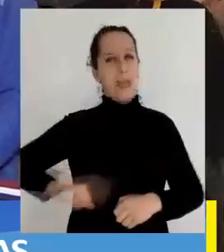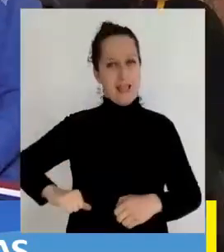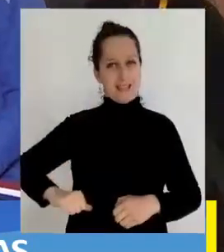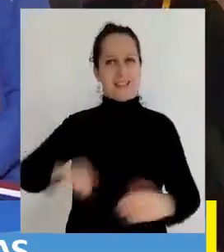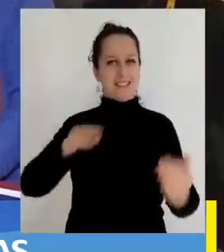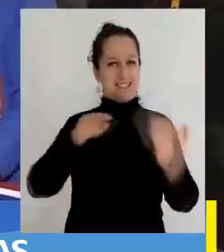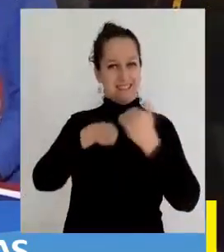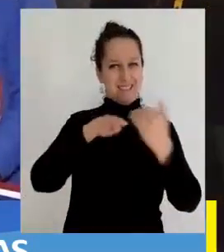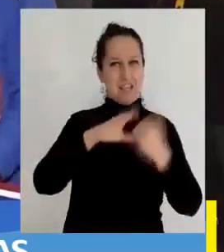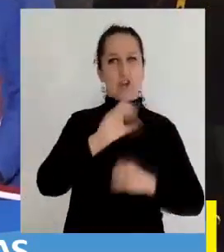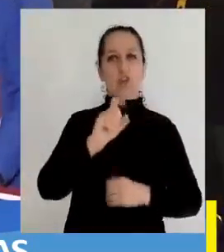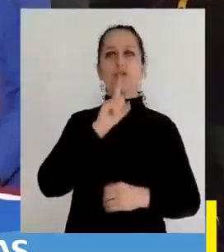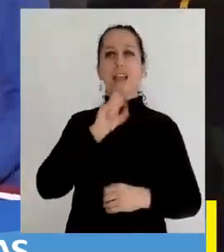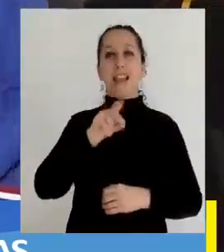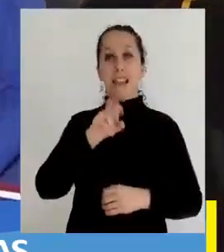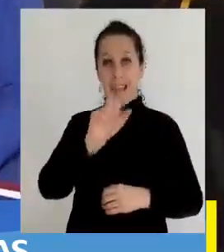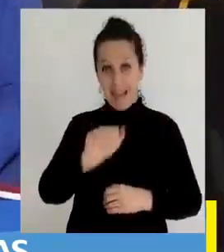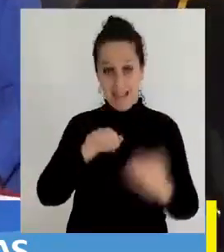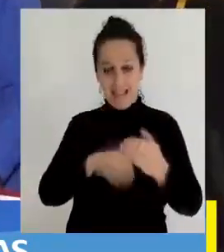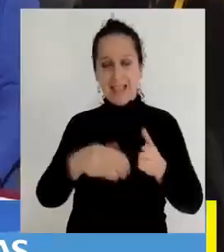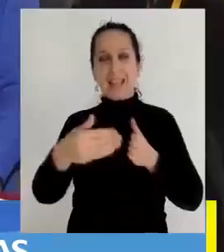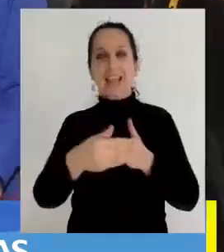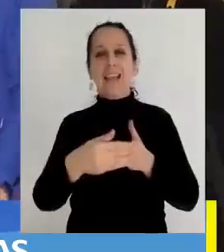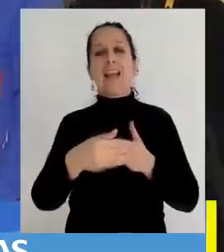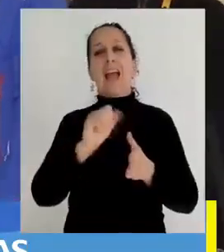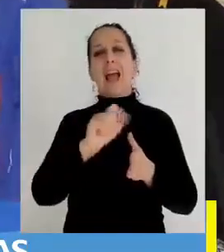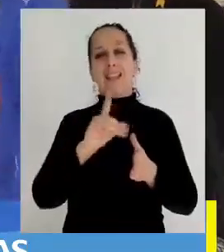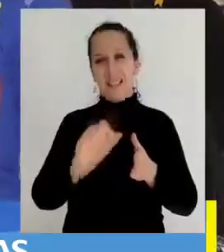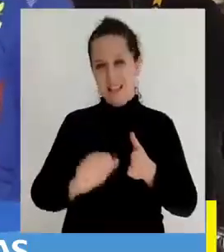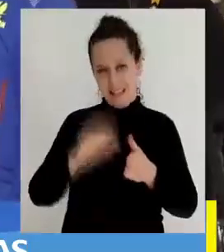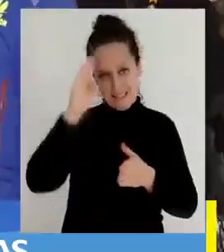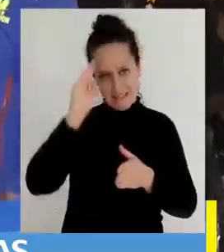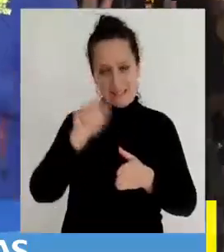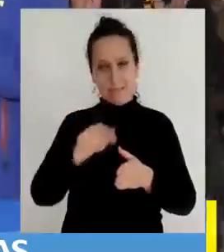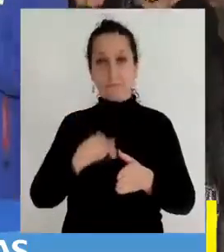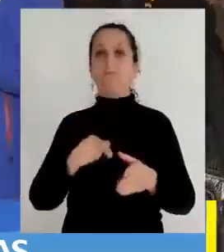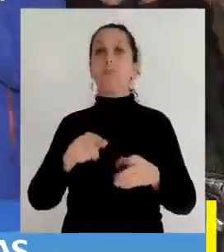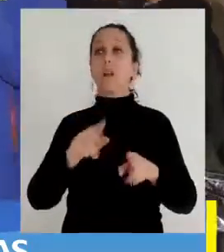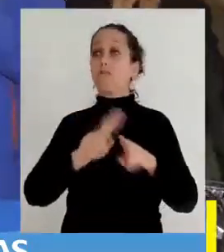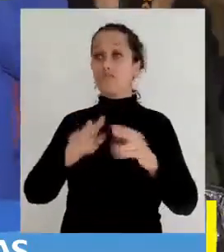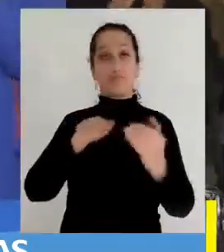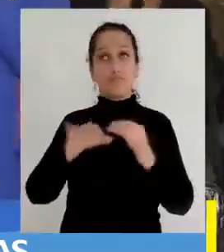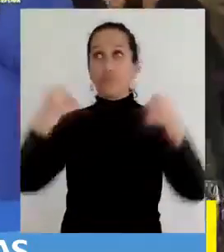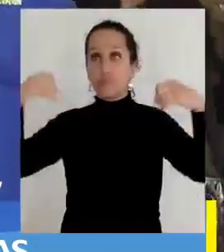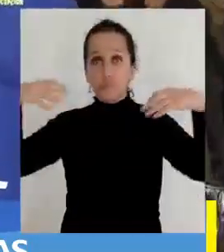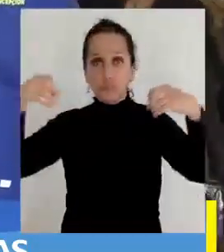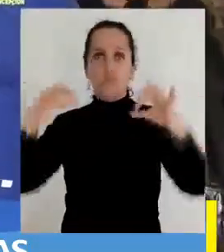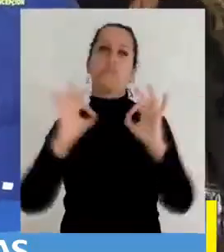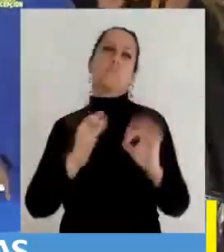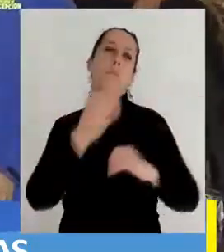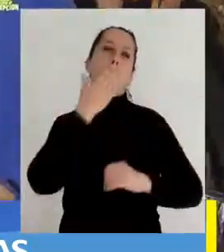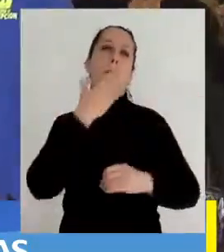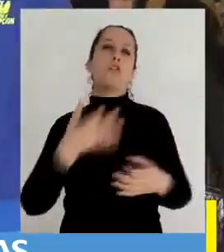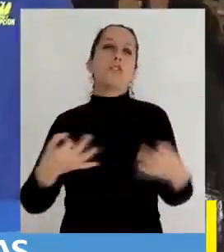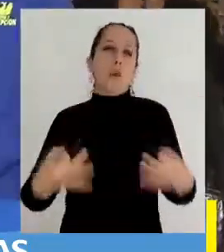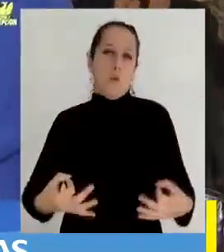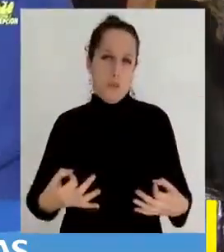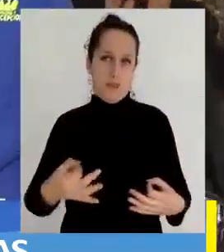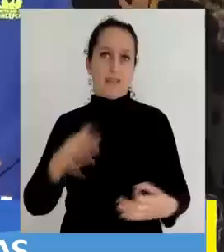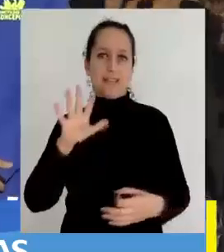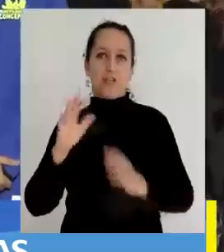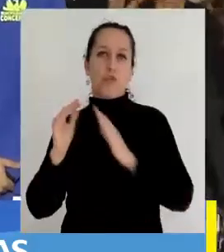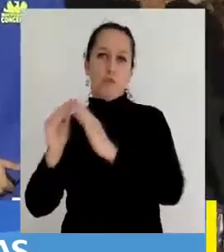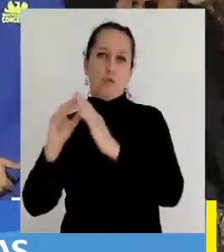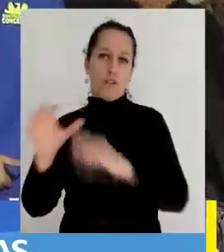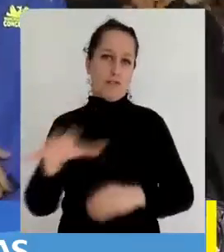de Avenida Costanera con Sargento Aldea un proyecto de iluminación comunal que mejoró las condiciones de seguridad en 5 barrios de la